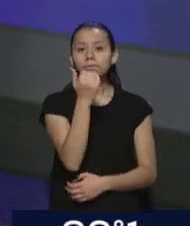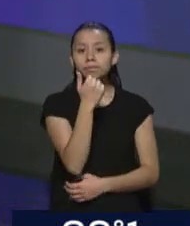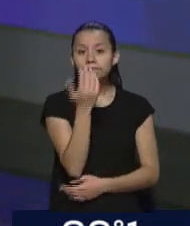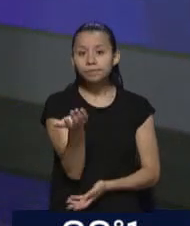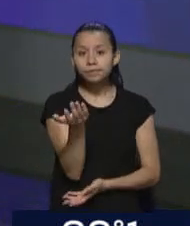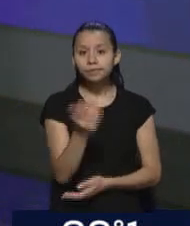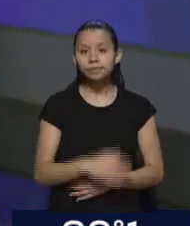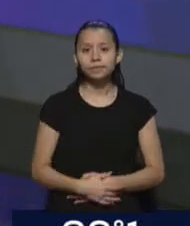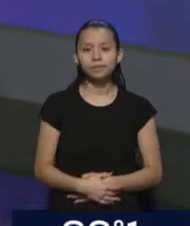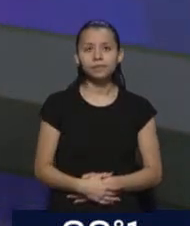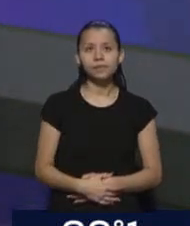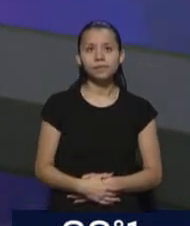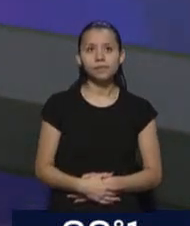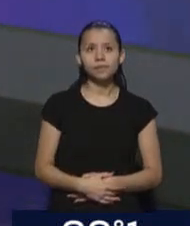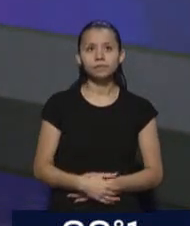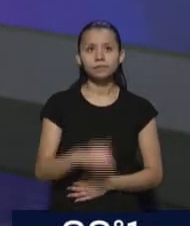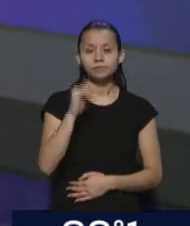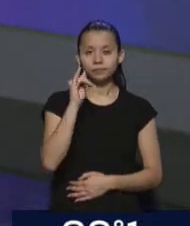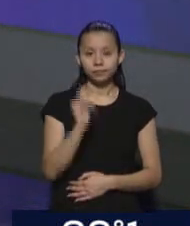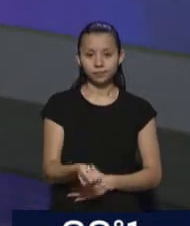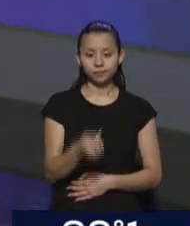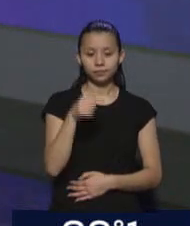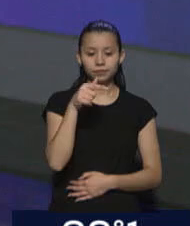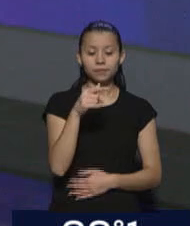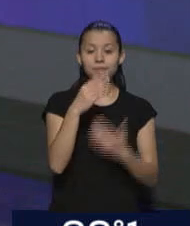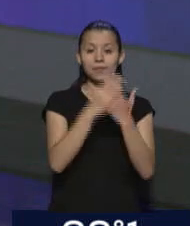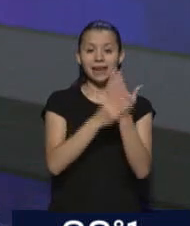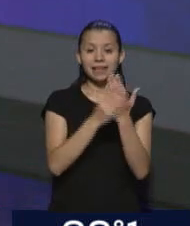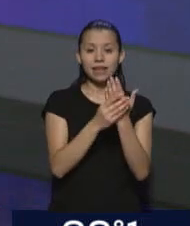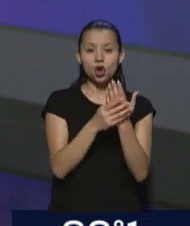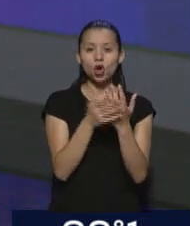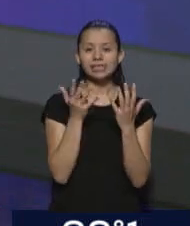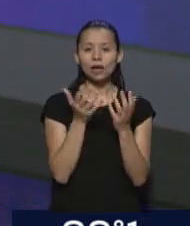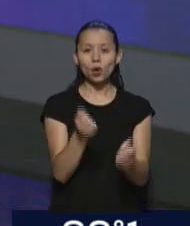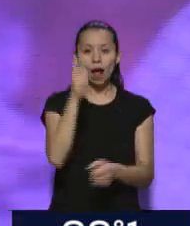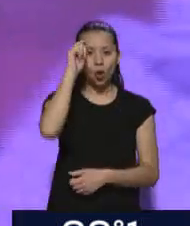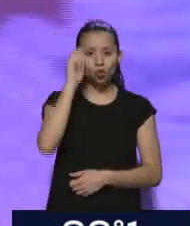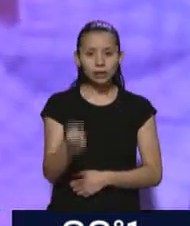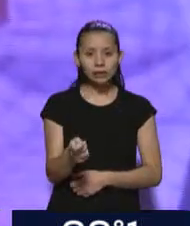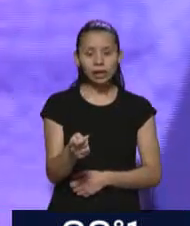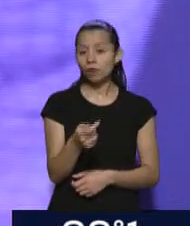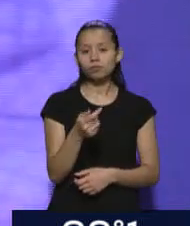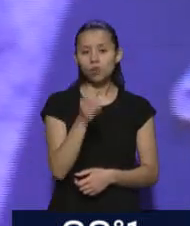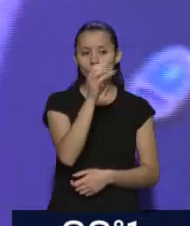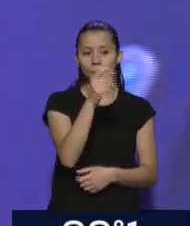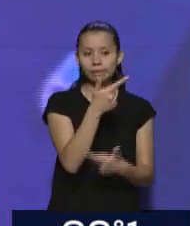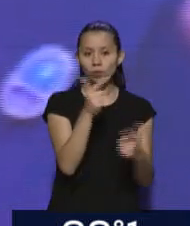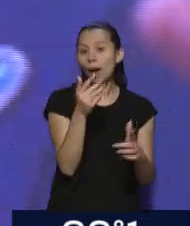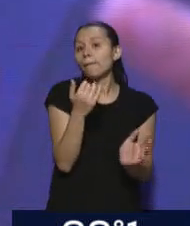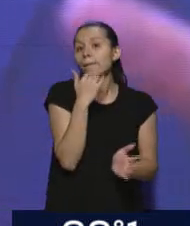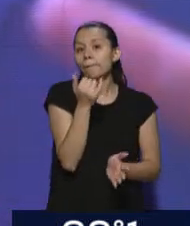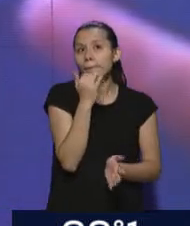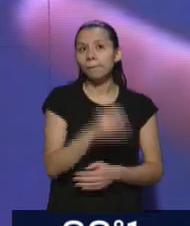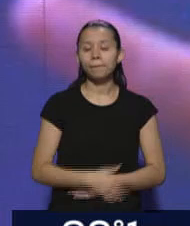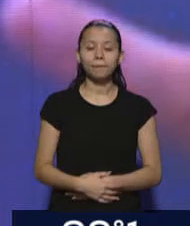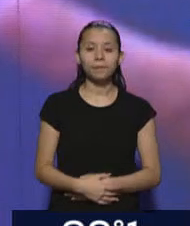nombre, pero sí le sacan a gobierno justicia particularmente. Tampoco tenemos el nombre de seguridad y justicia. Acá, lo que ha